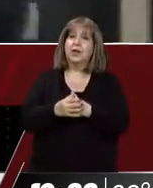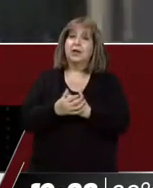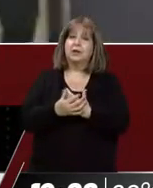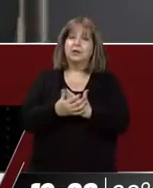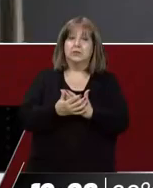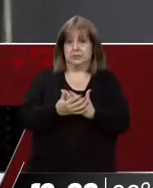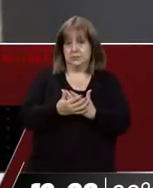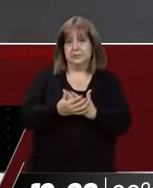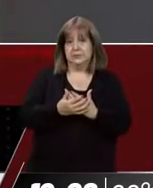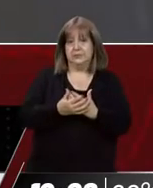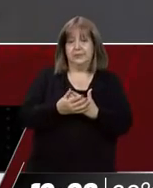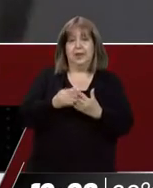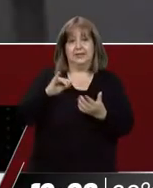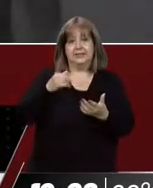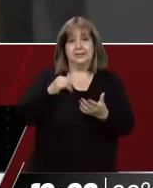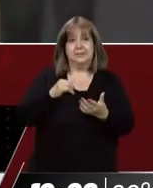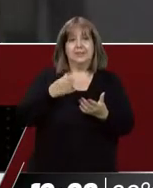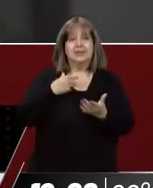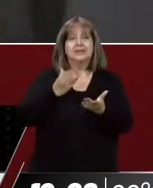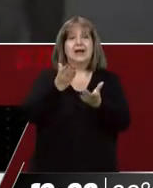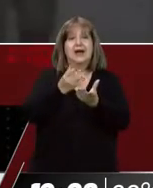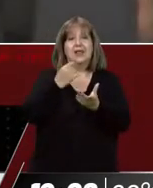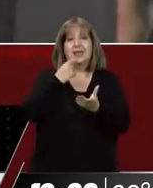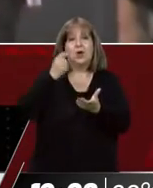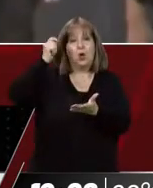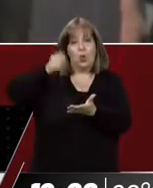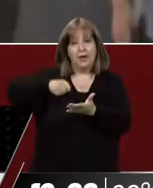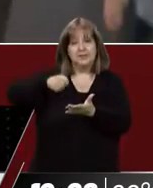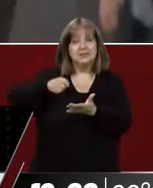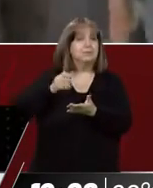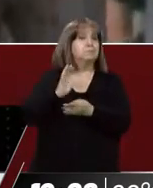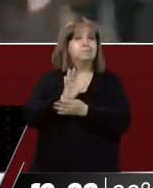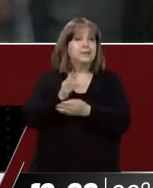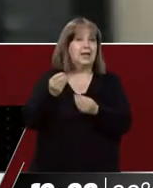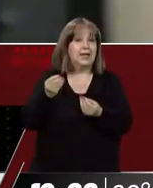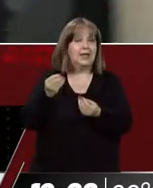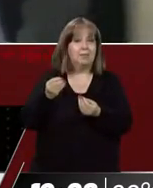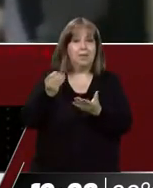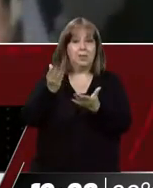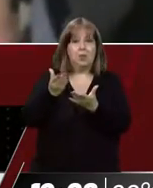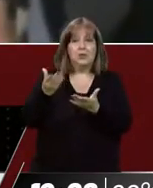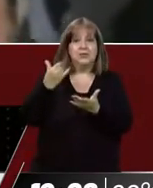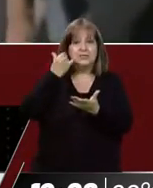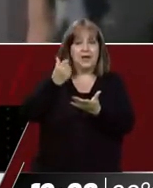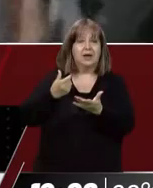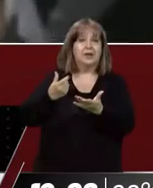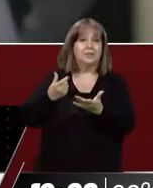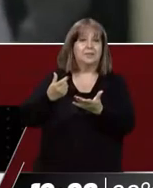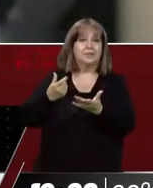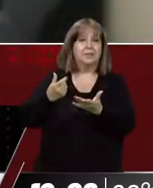Sí, sí. Lo que se ha expedido la corte local es básicamente sobre los recursos que ha estado